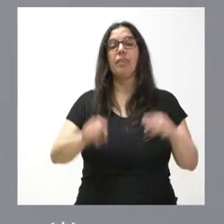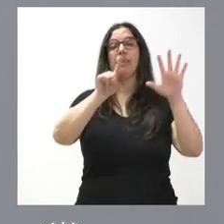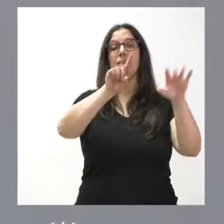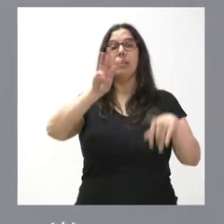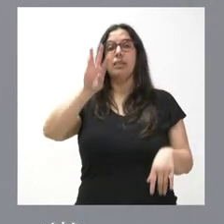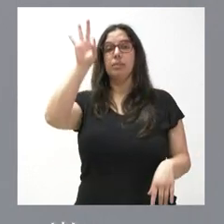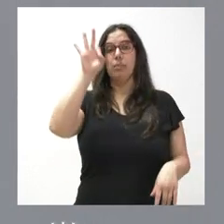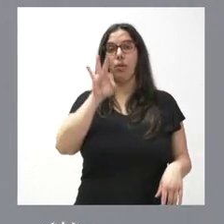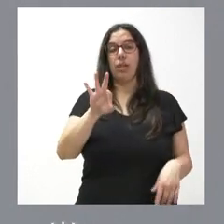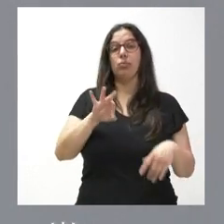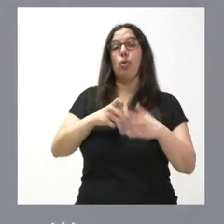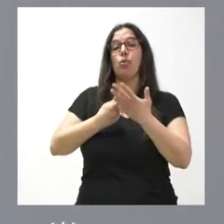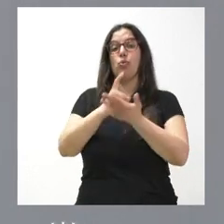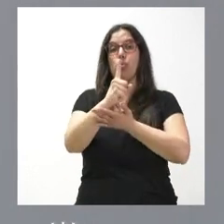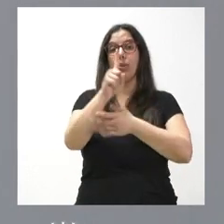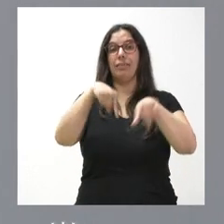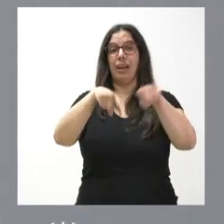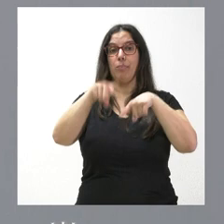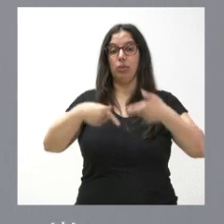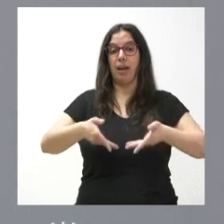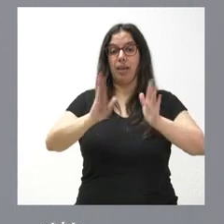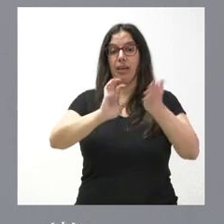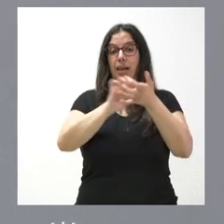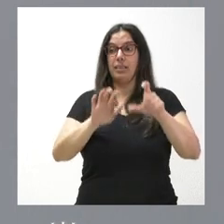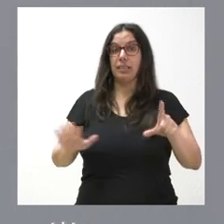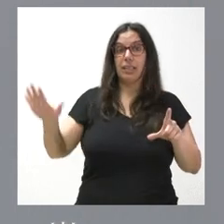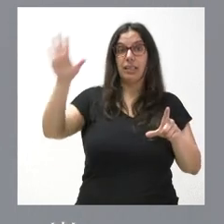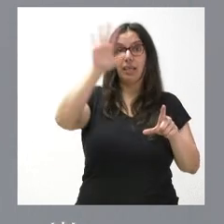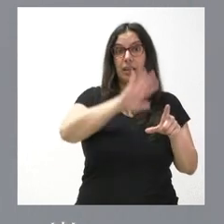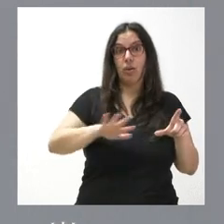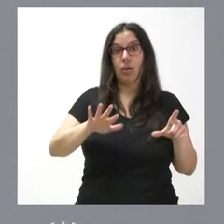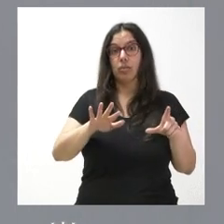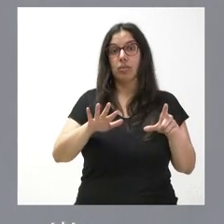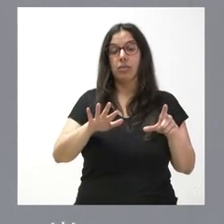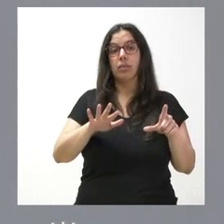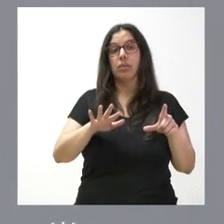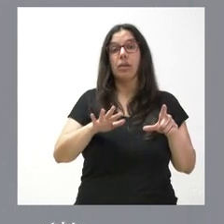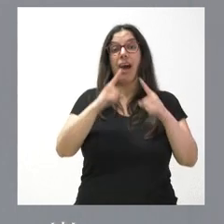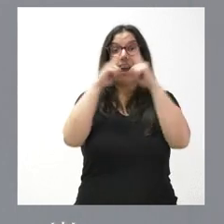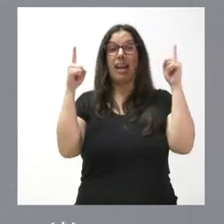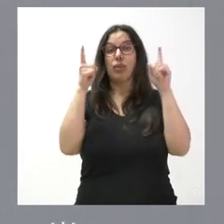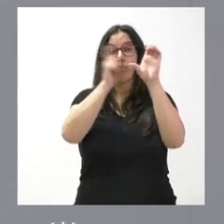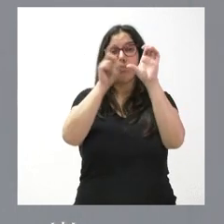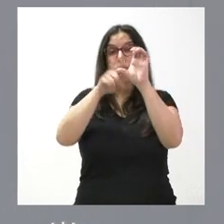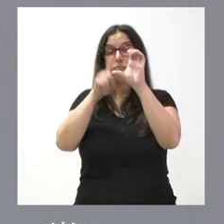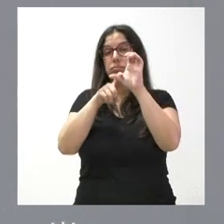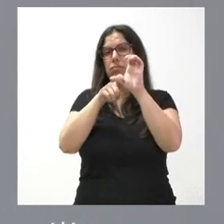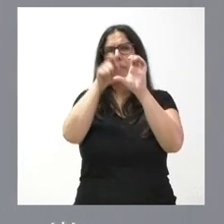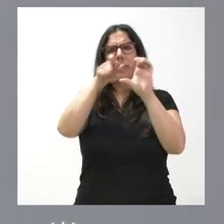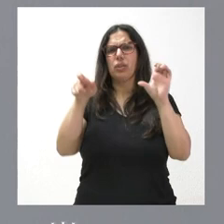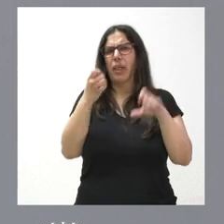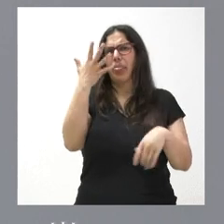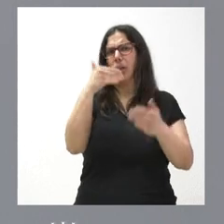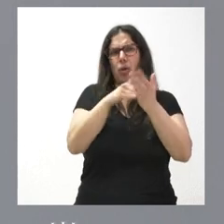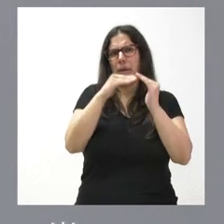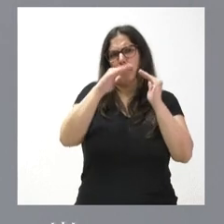% de las rutas de transporte por carreteras de Castilla y León tiene menos de 5.000 viajeros al año, lo que representa claramente